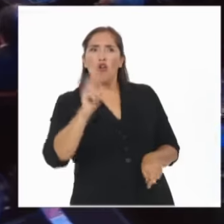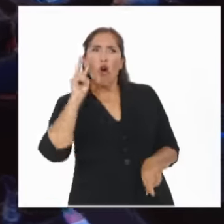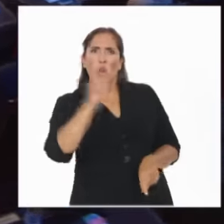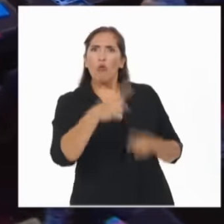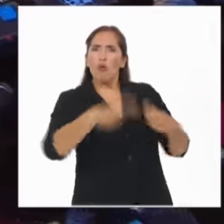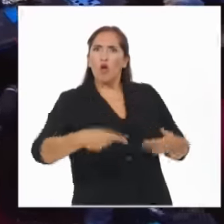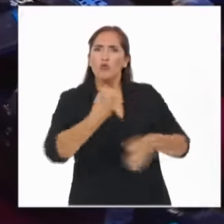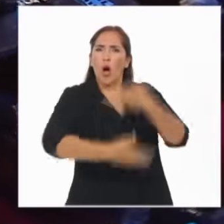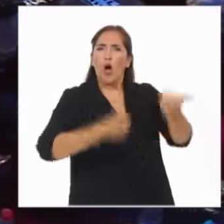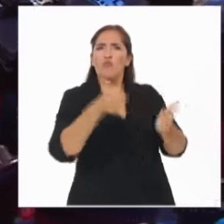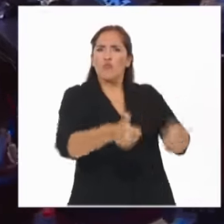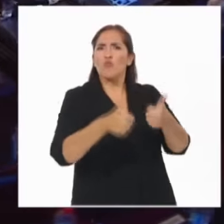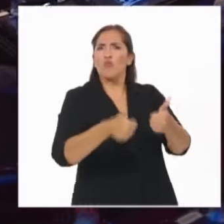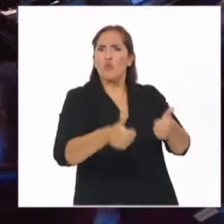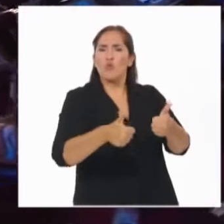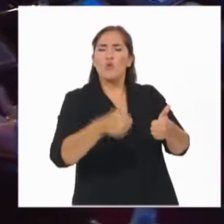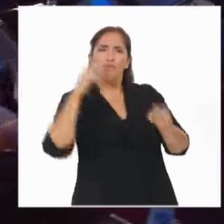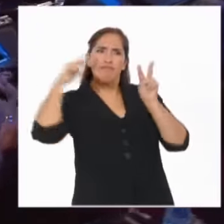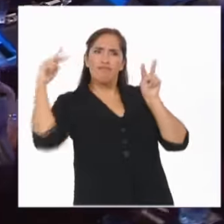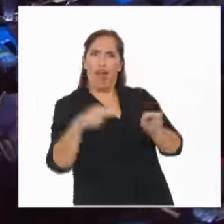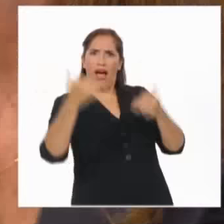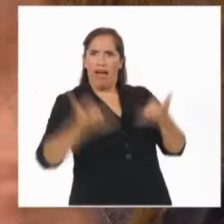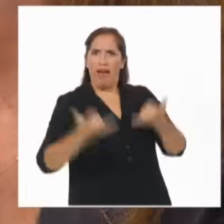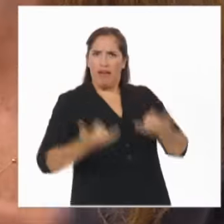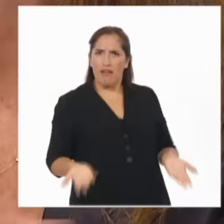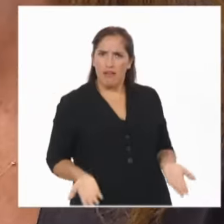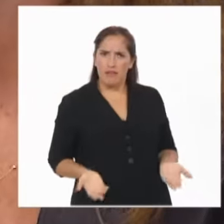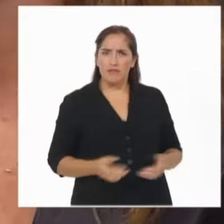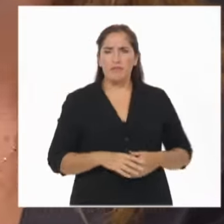Aplausos Aplausos Aplausos Aplausos Aplausos Aplausos